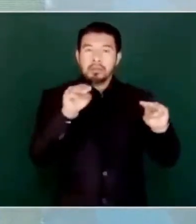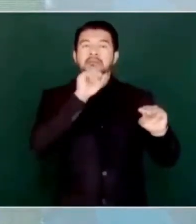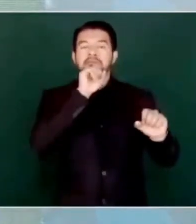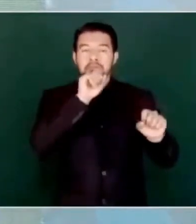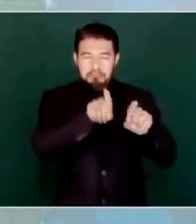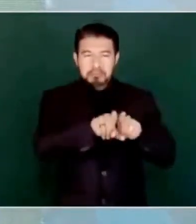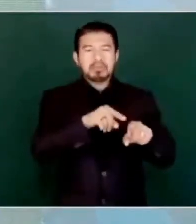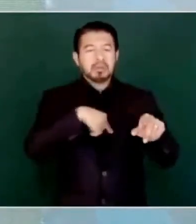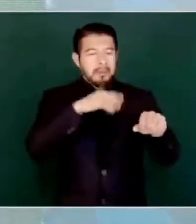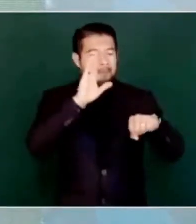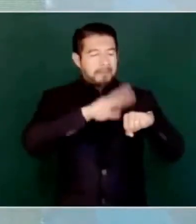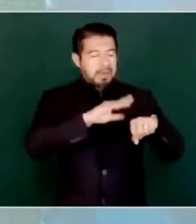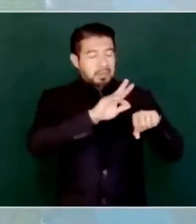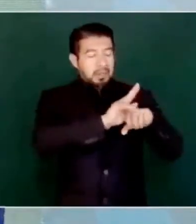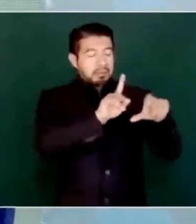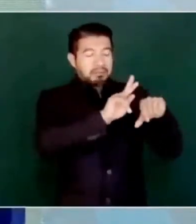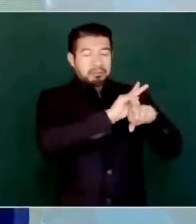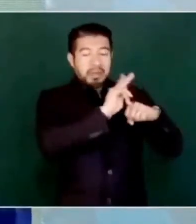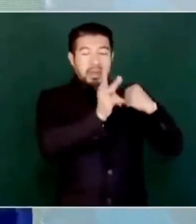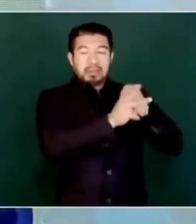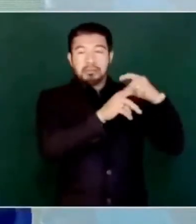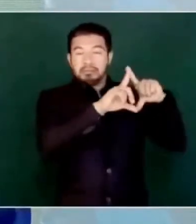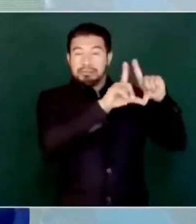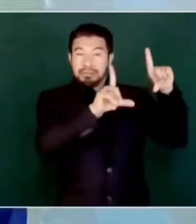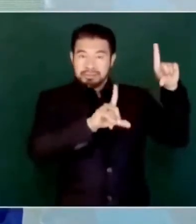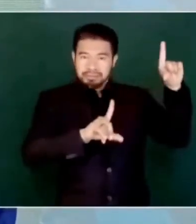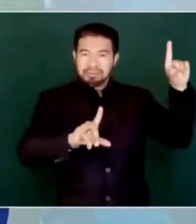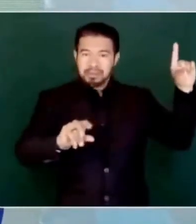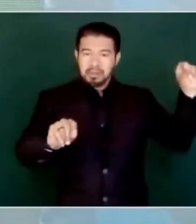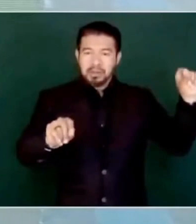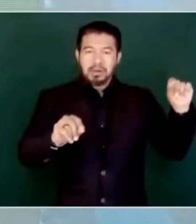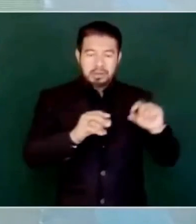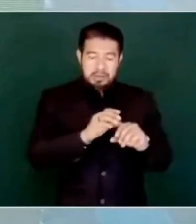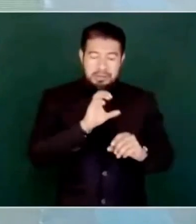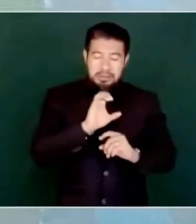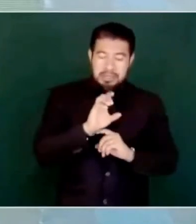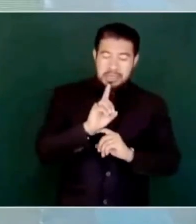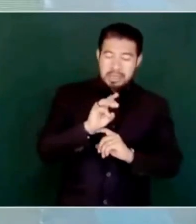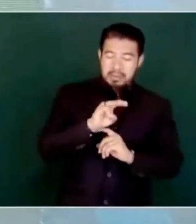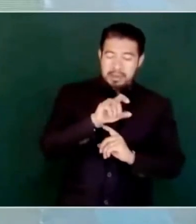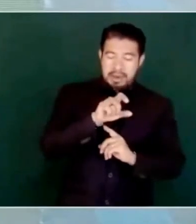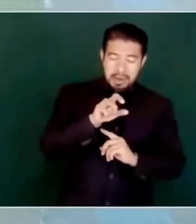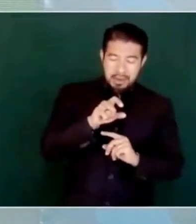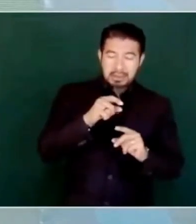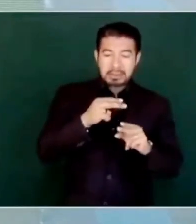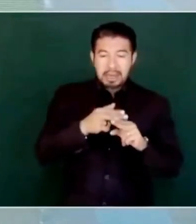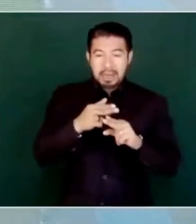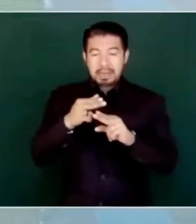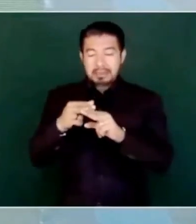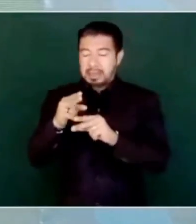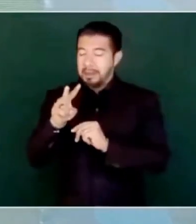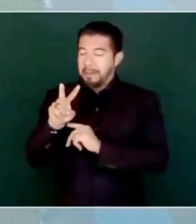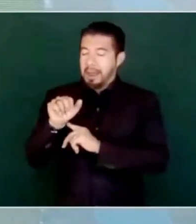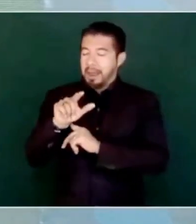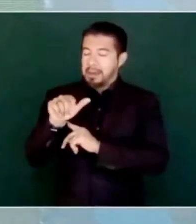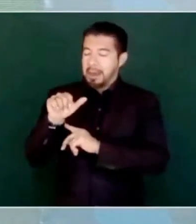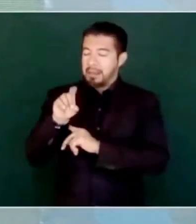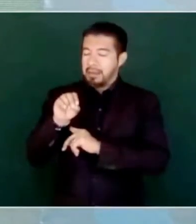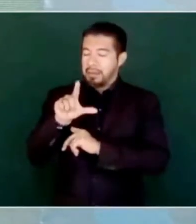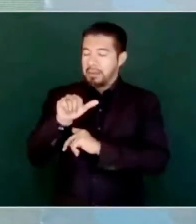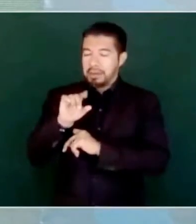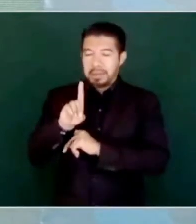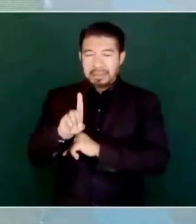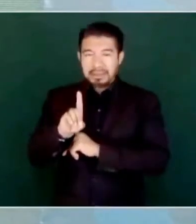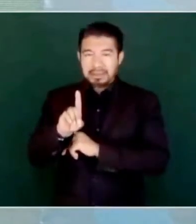pasajeros. Como era antes, de la Ciudad de México hacia Valladolid, de